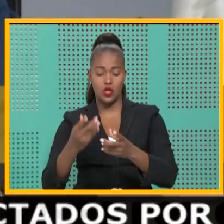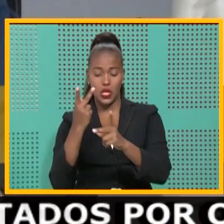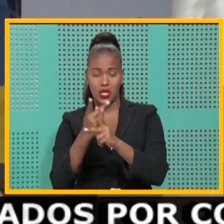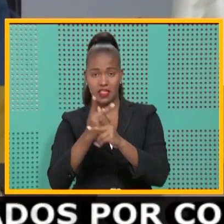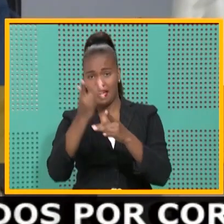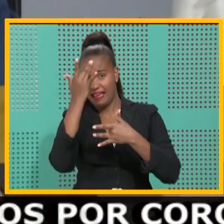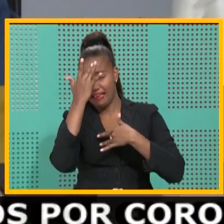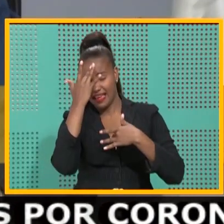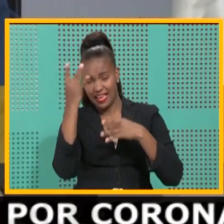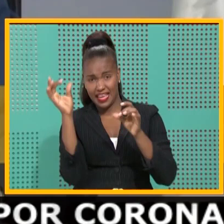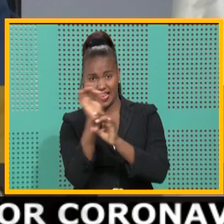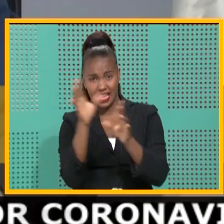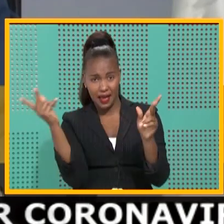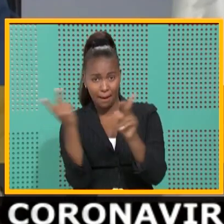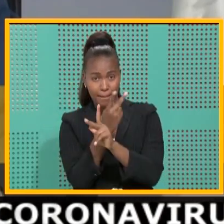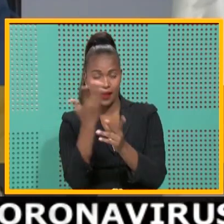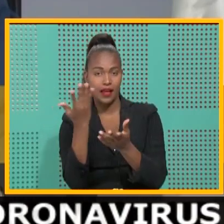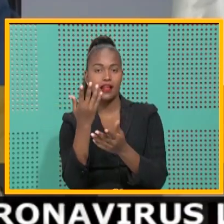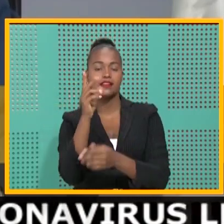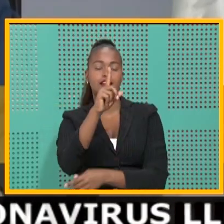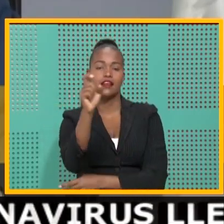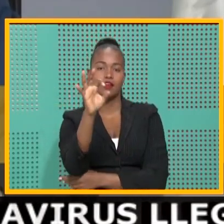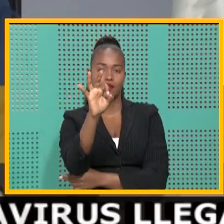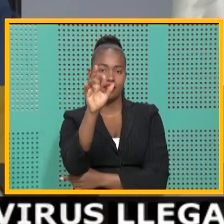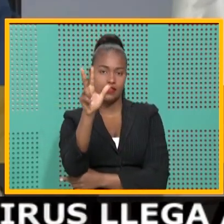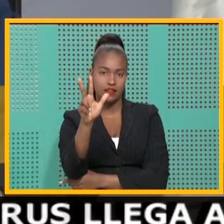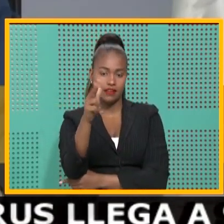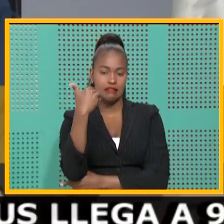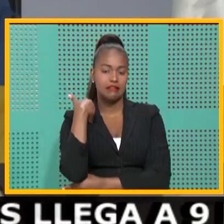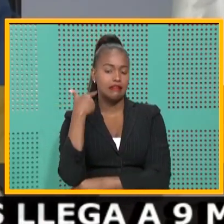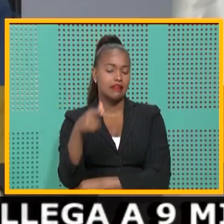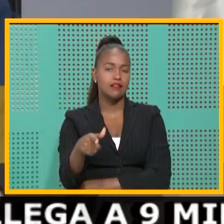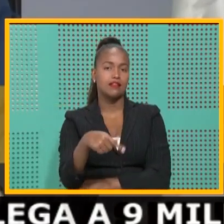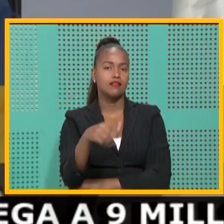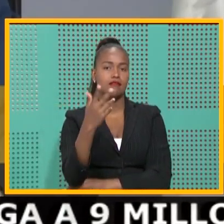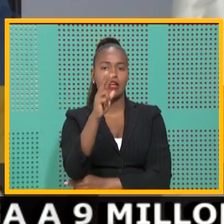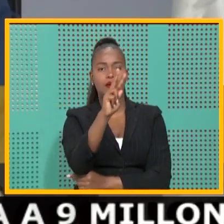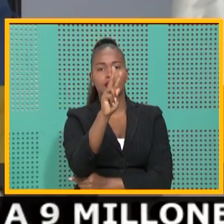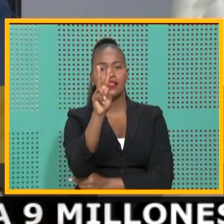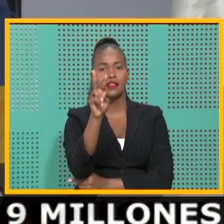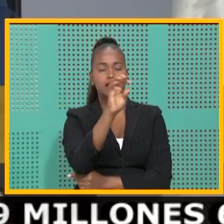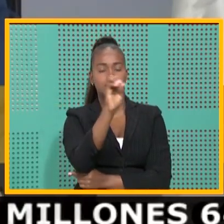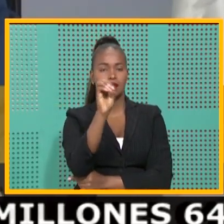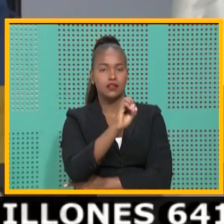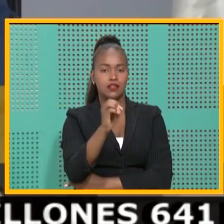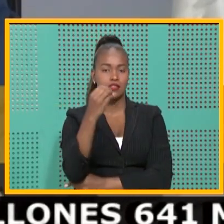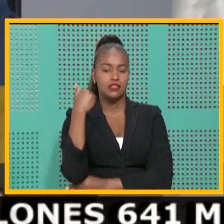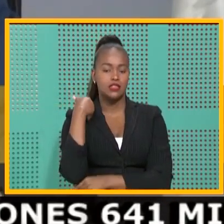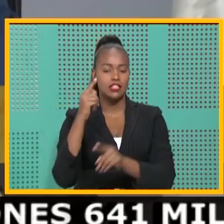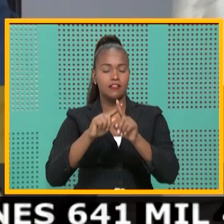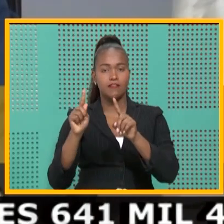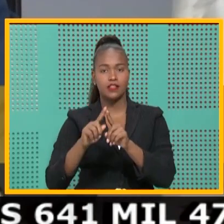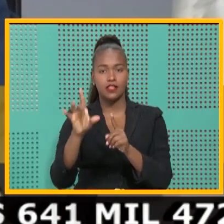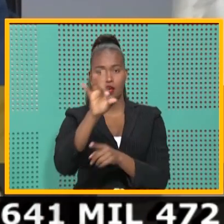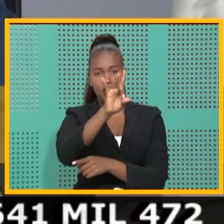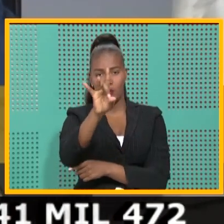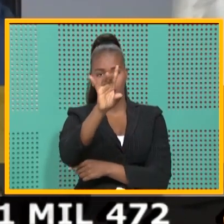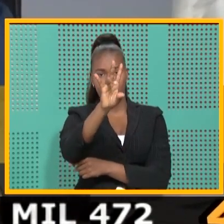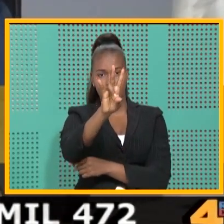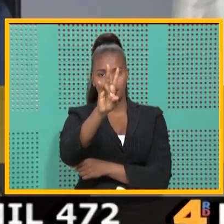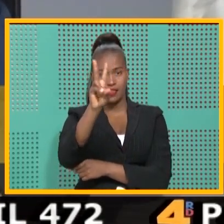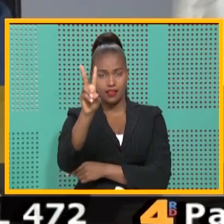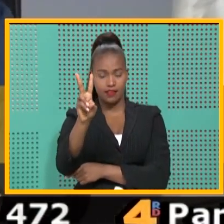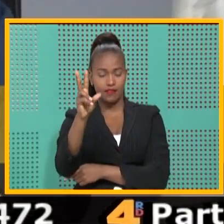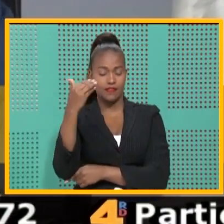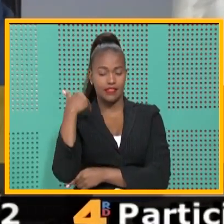intensivos, 193, representando el 22% de los 872